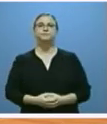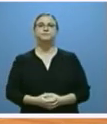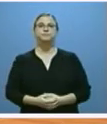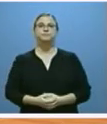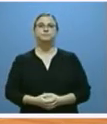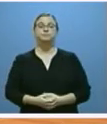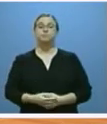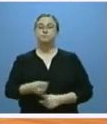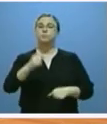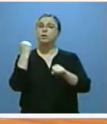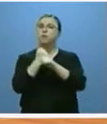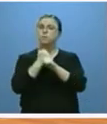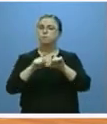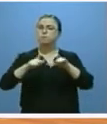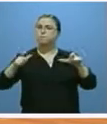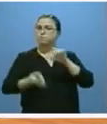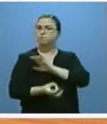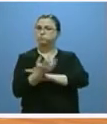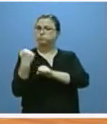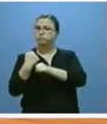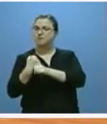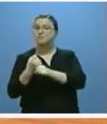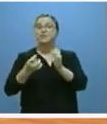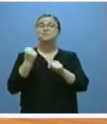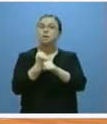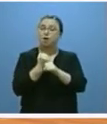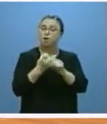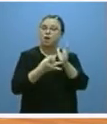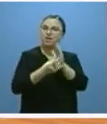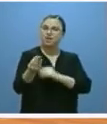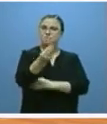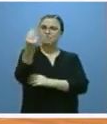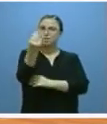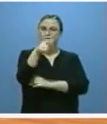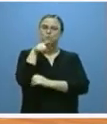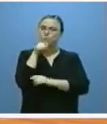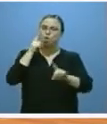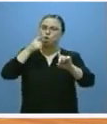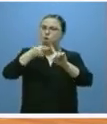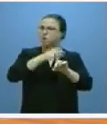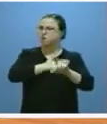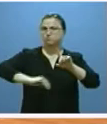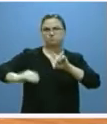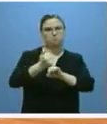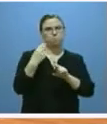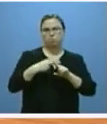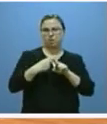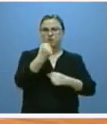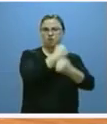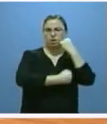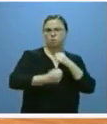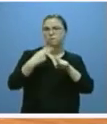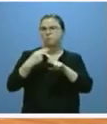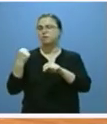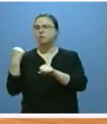La creación de puestos de trabajo y el aumento de su calidad son los objetivos últimos de todas nuestras políticas económicas y de